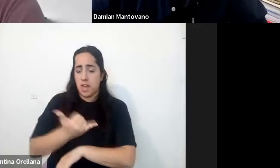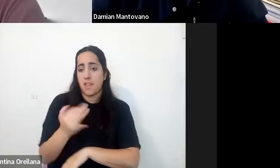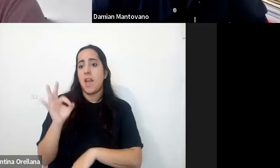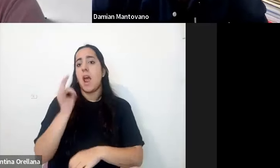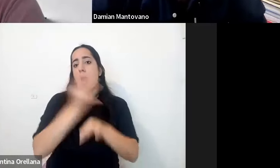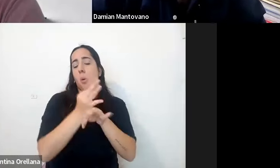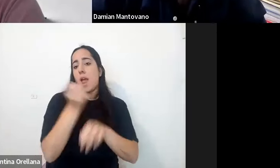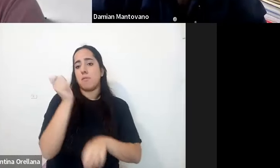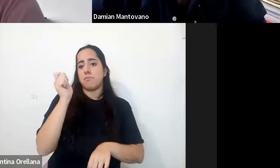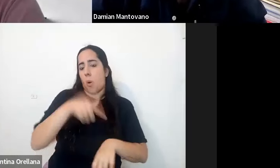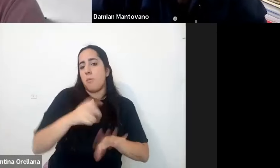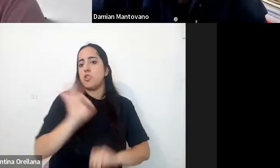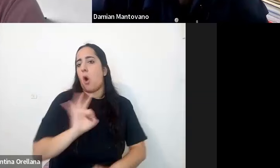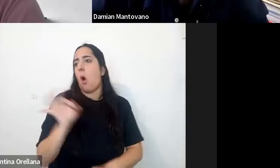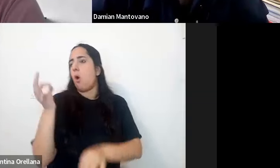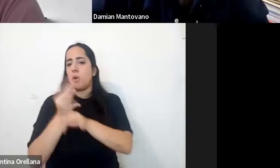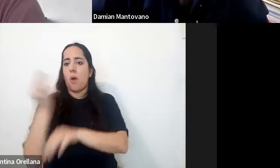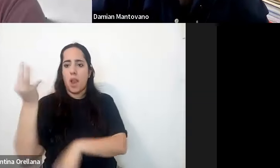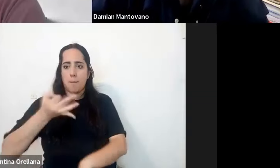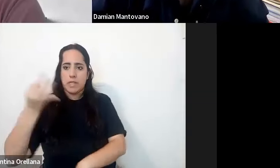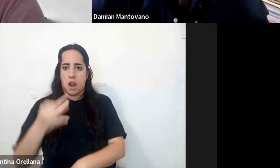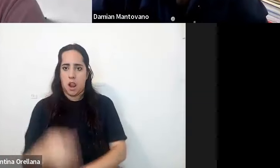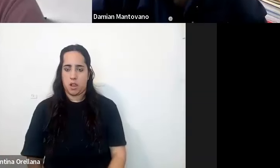o en escuelas especiales